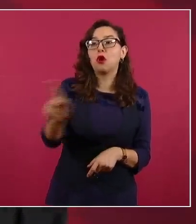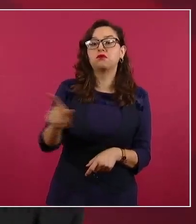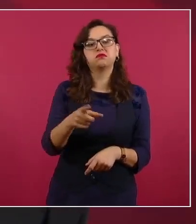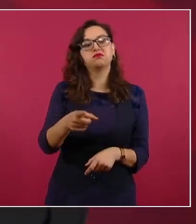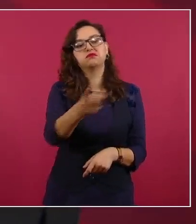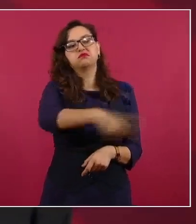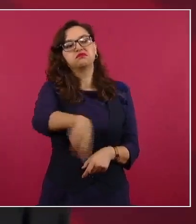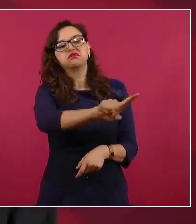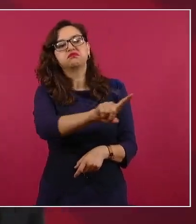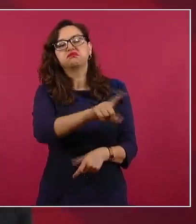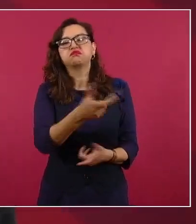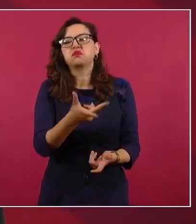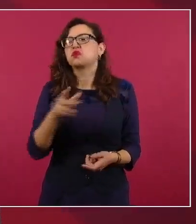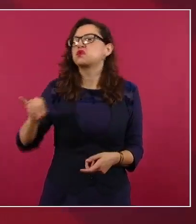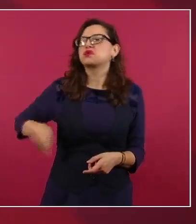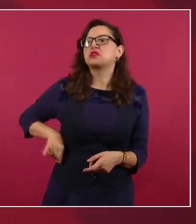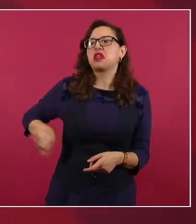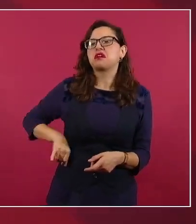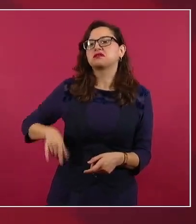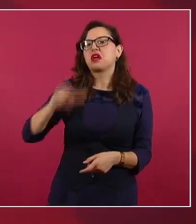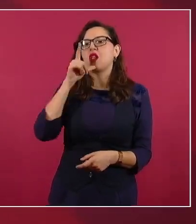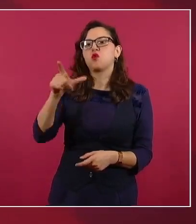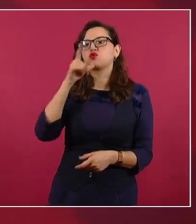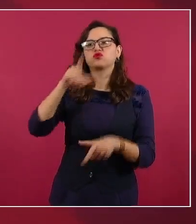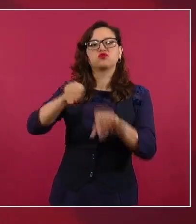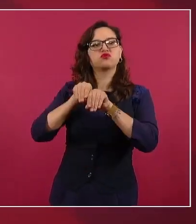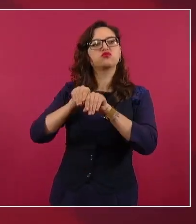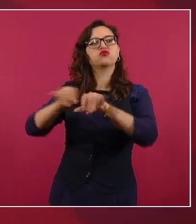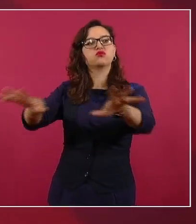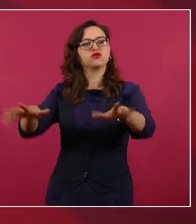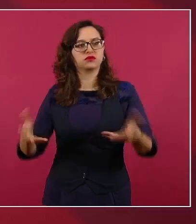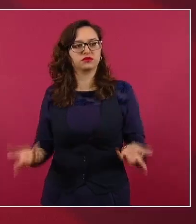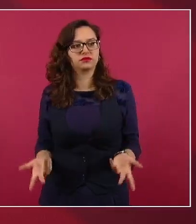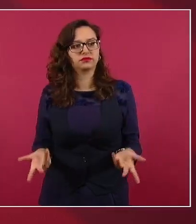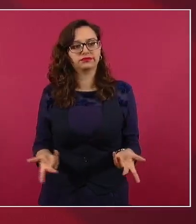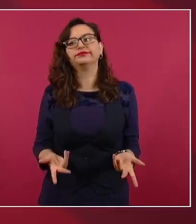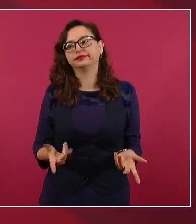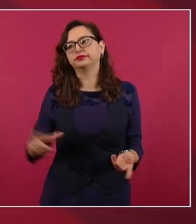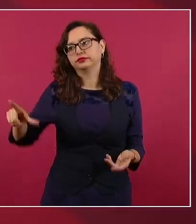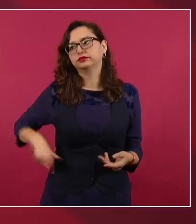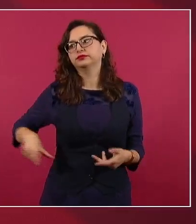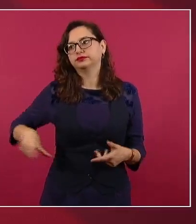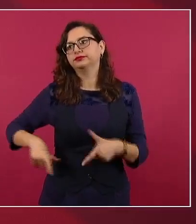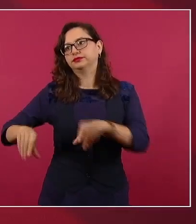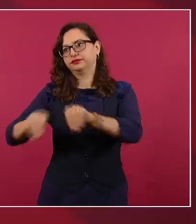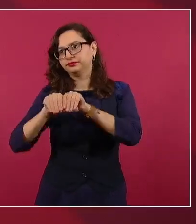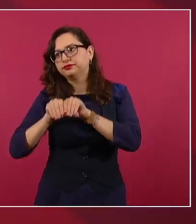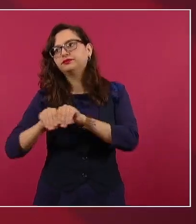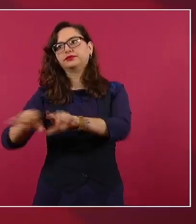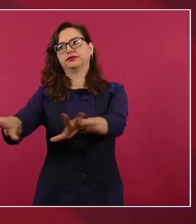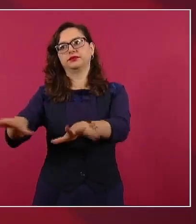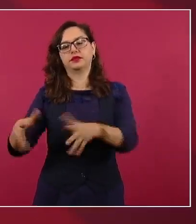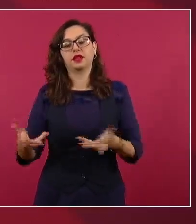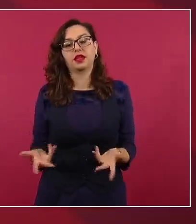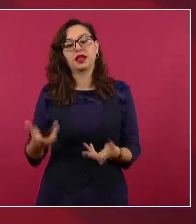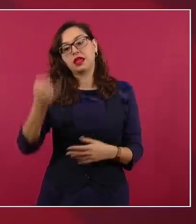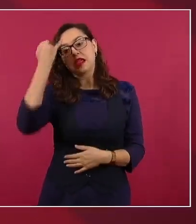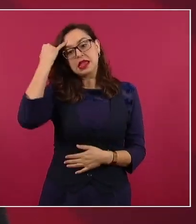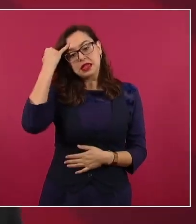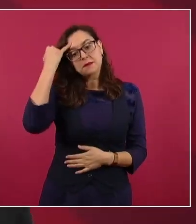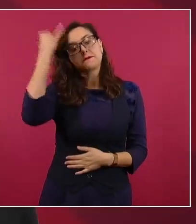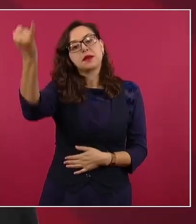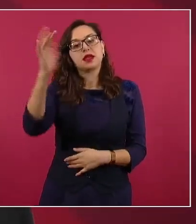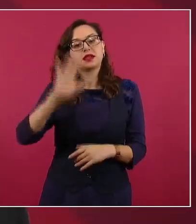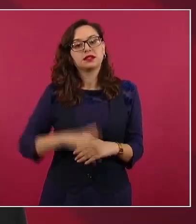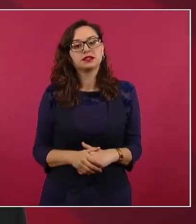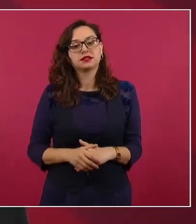tener el servicio de energía eléctrica tenga que aportar el costo